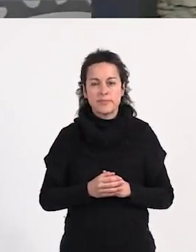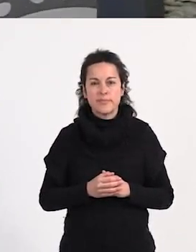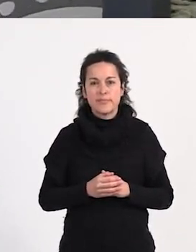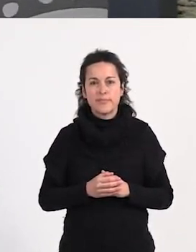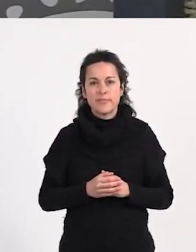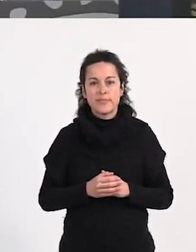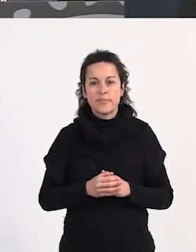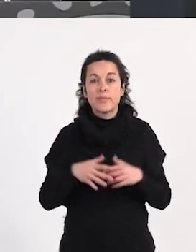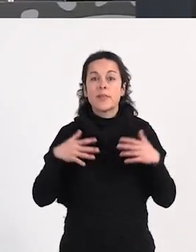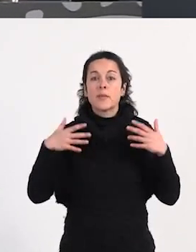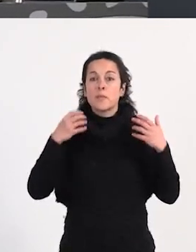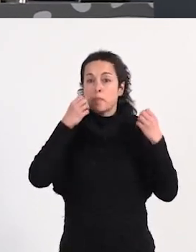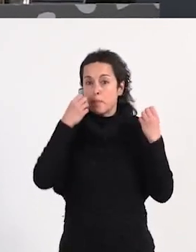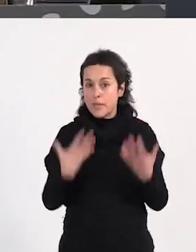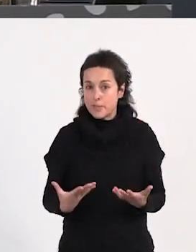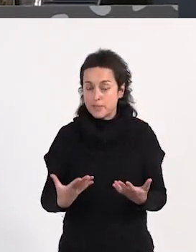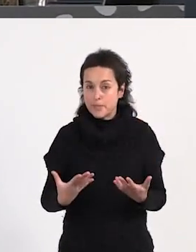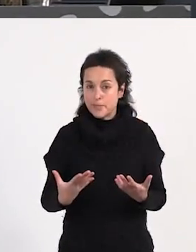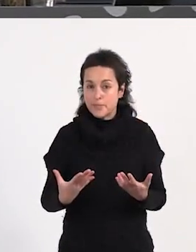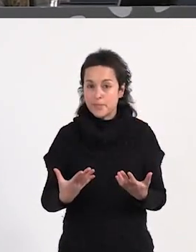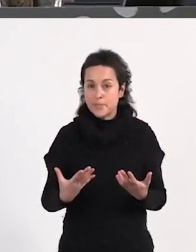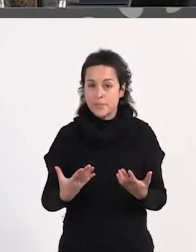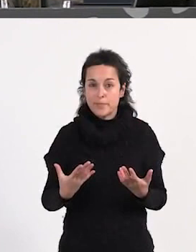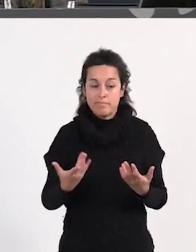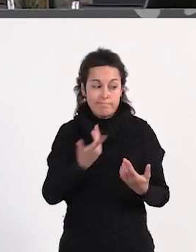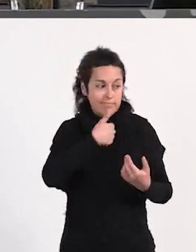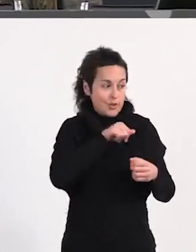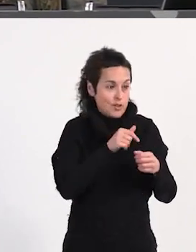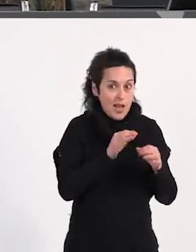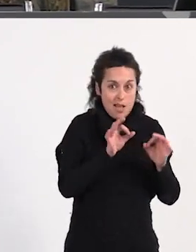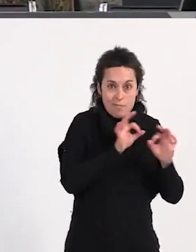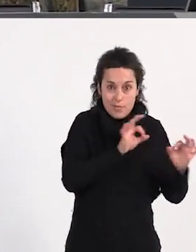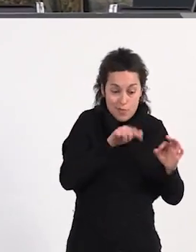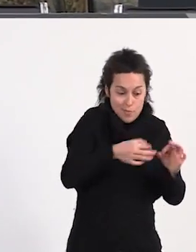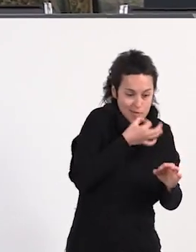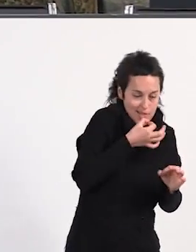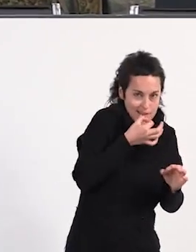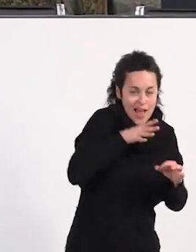Pues continuamos con lo que hemos preparado esta tarde.